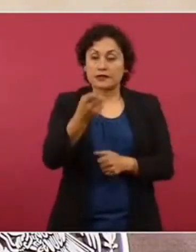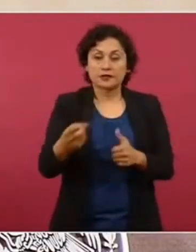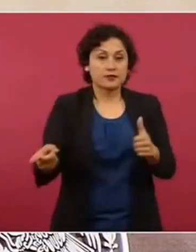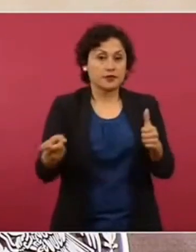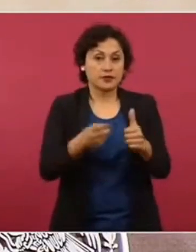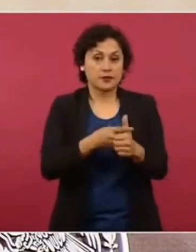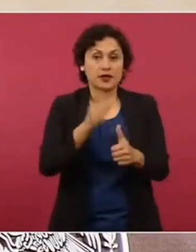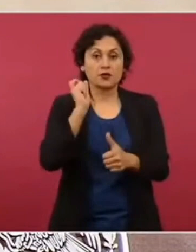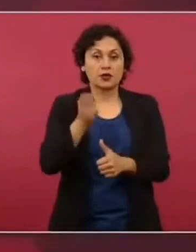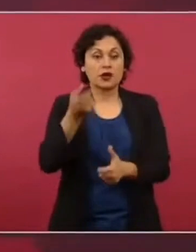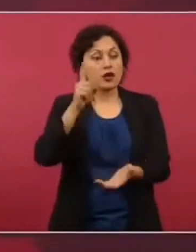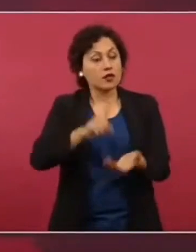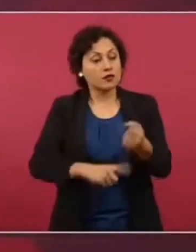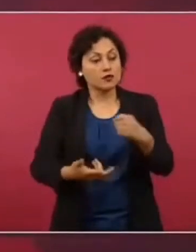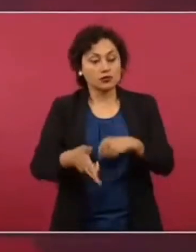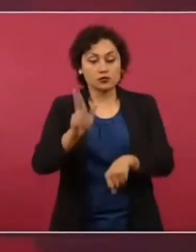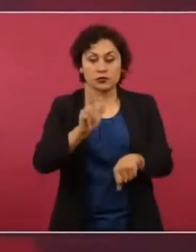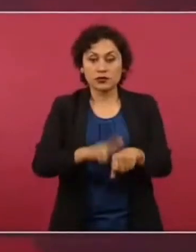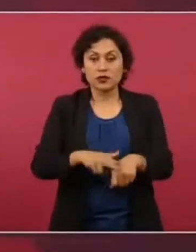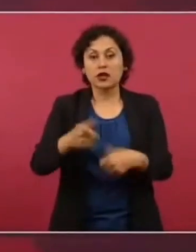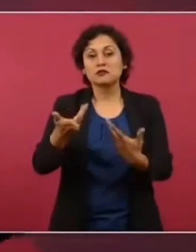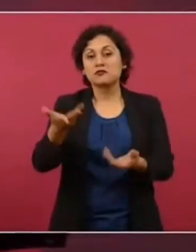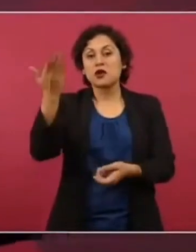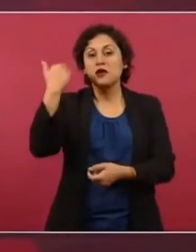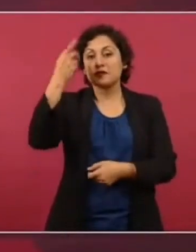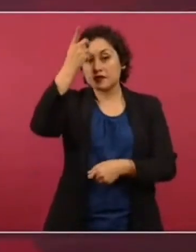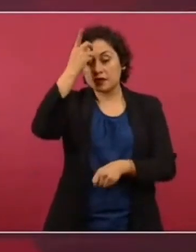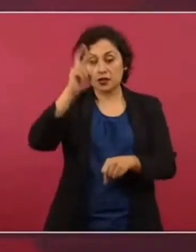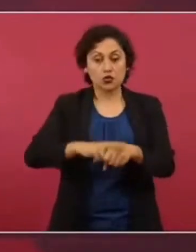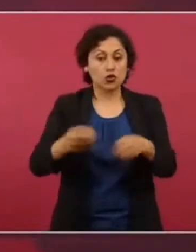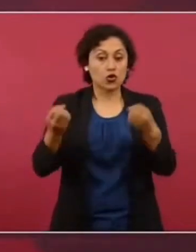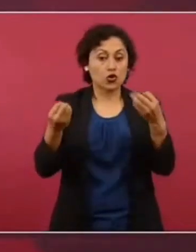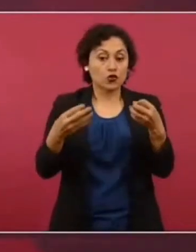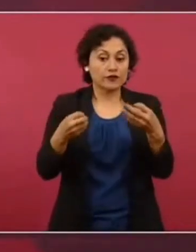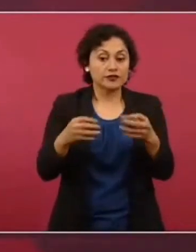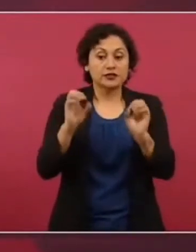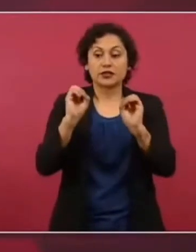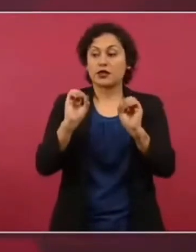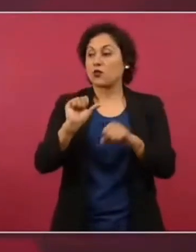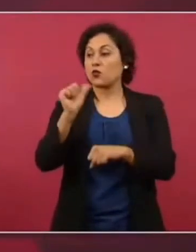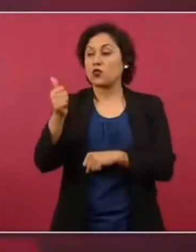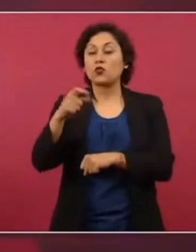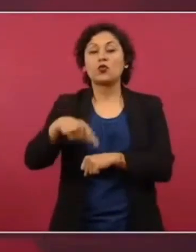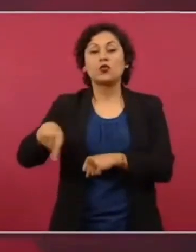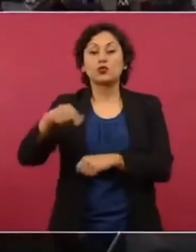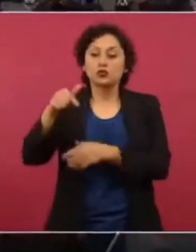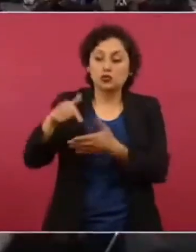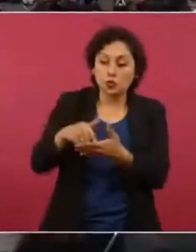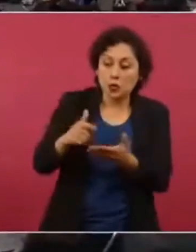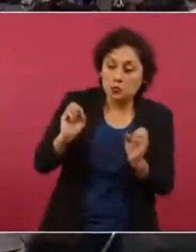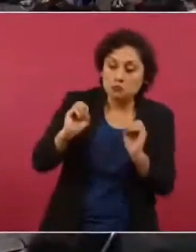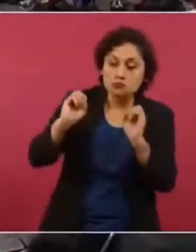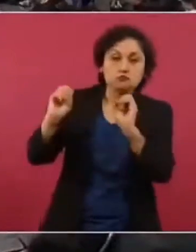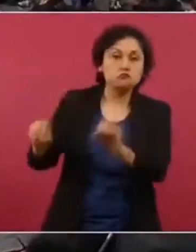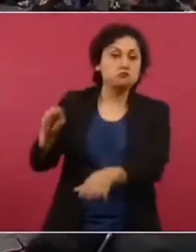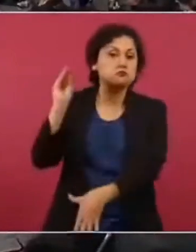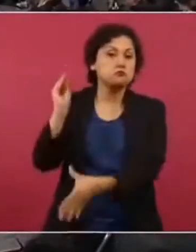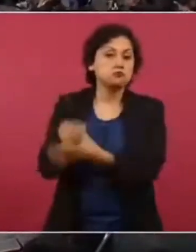espacio que a veces eran la oficina de un director o un área que no estuviera siendo útil para